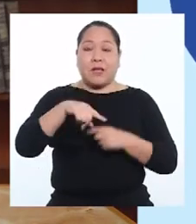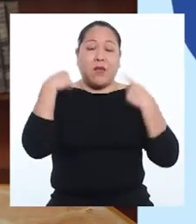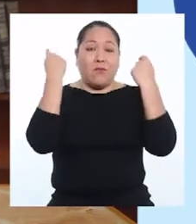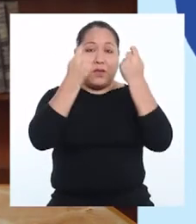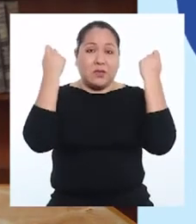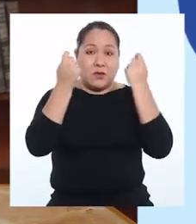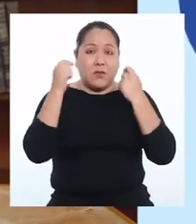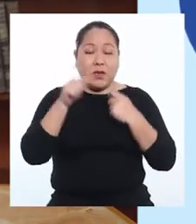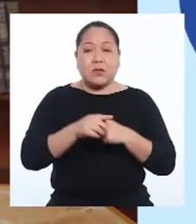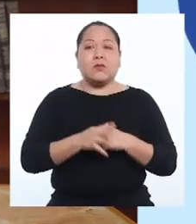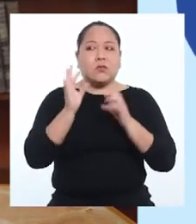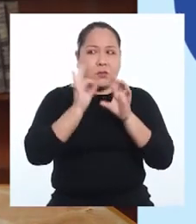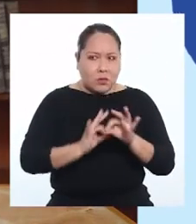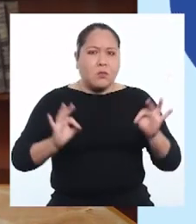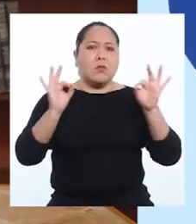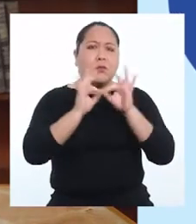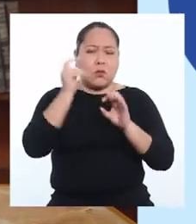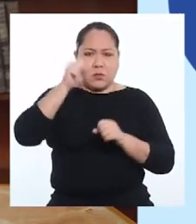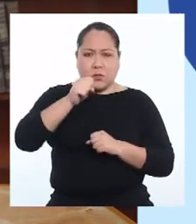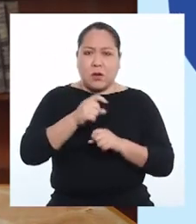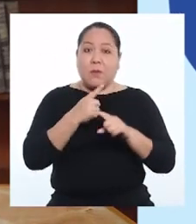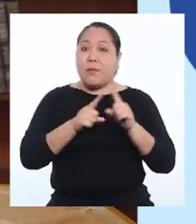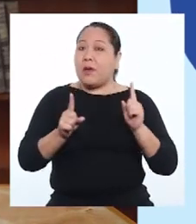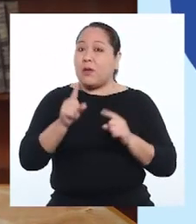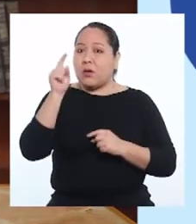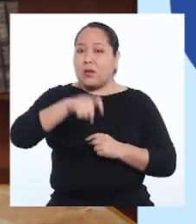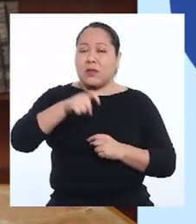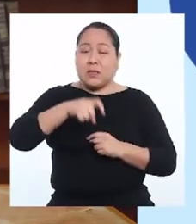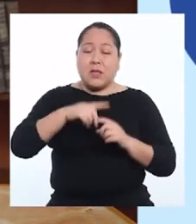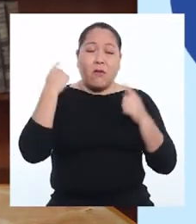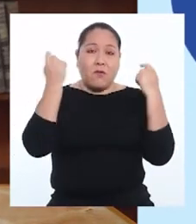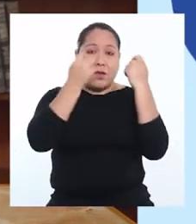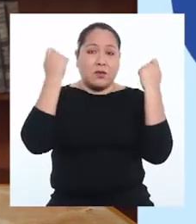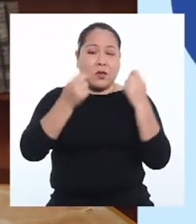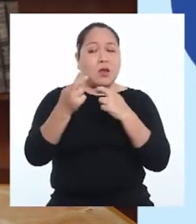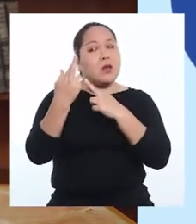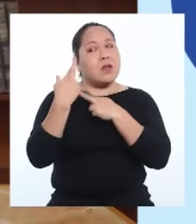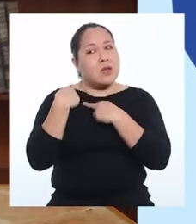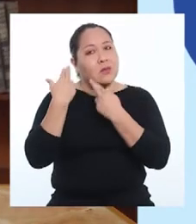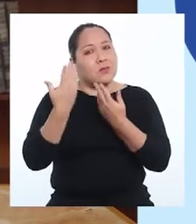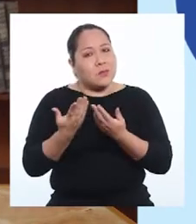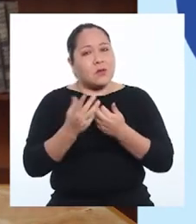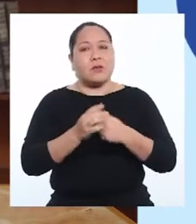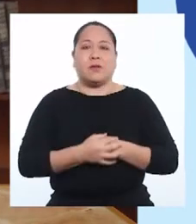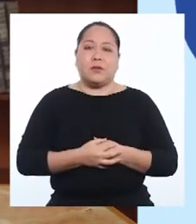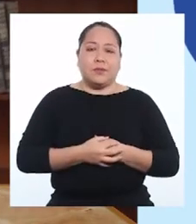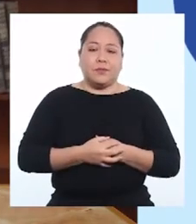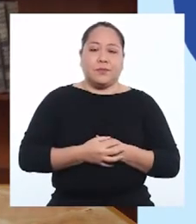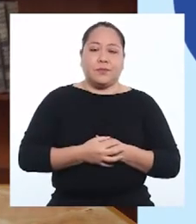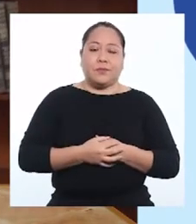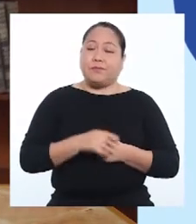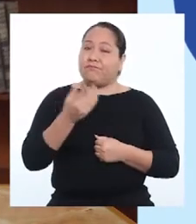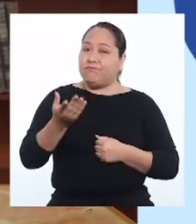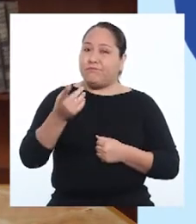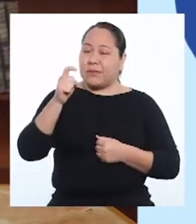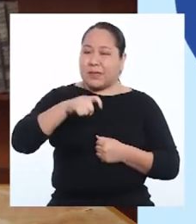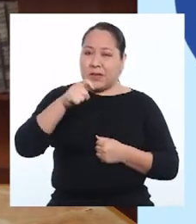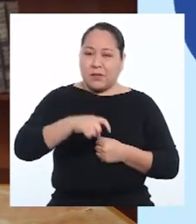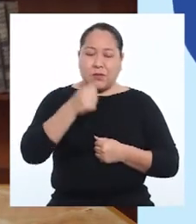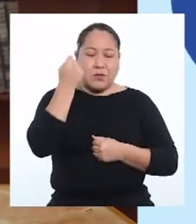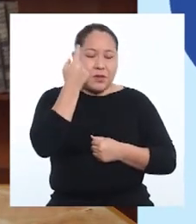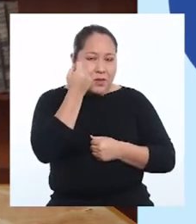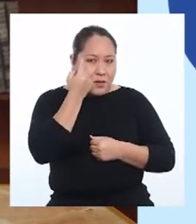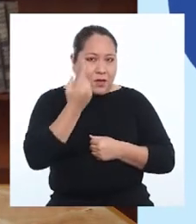festividades son importantes, pero hay que festejar responsablemente. Tenemos que